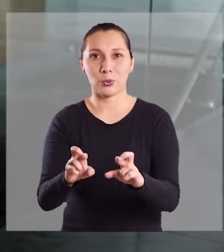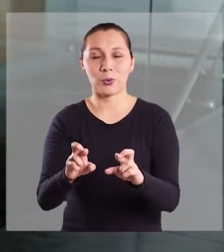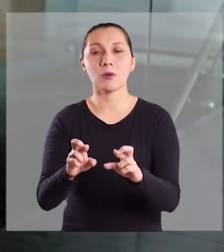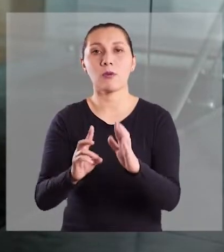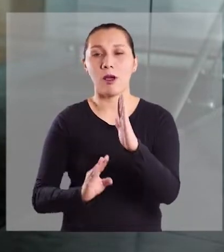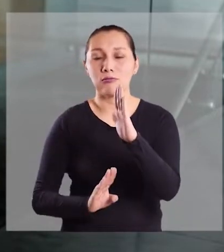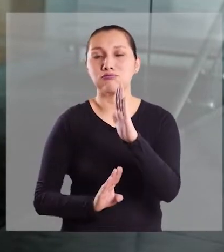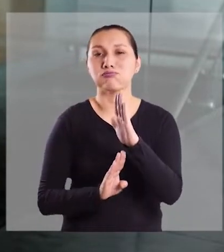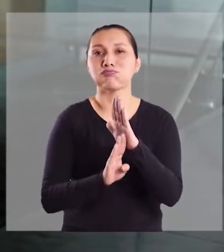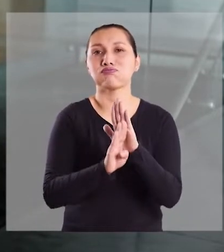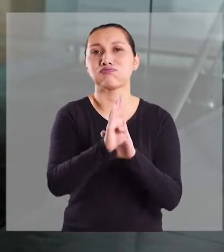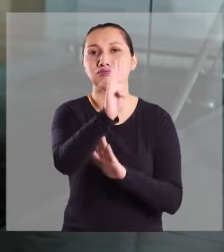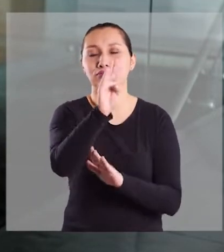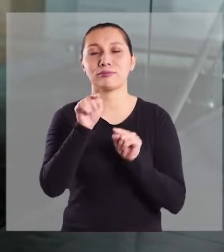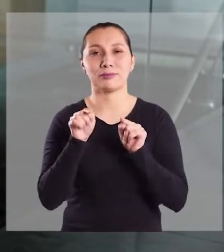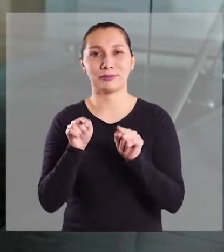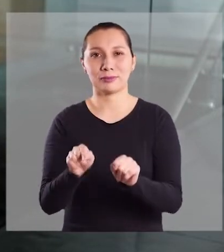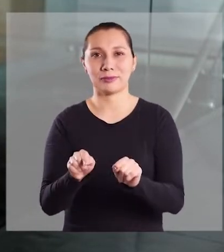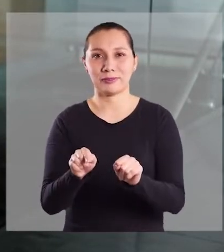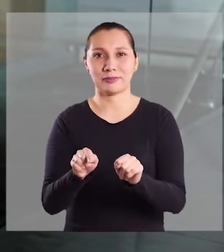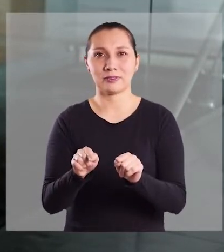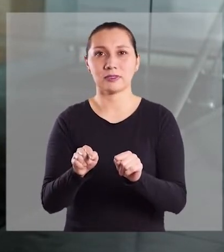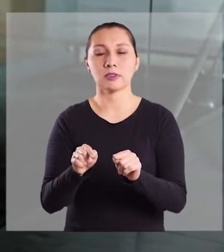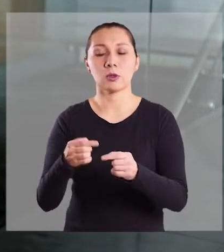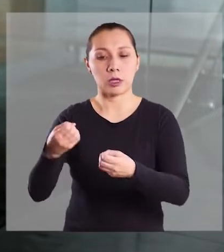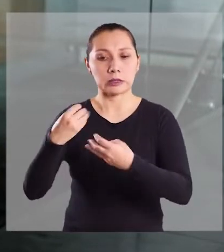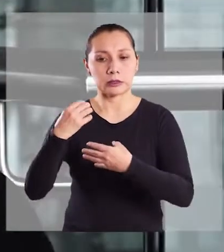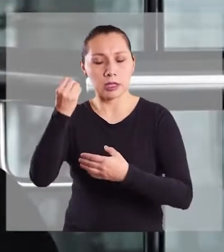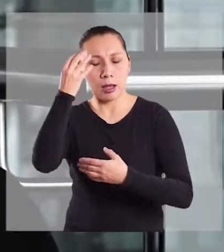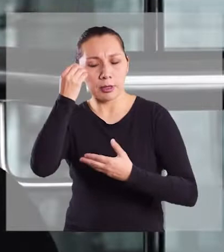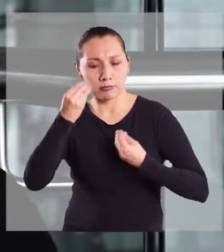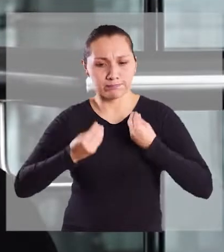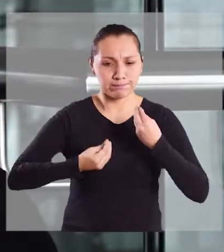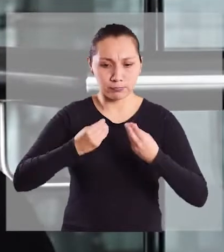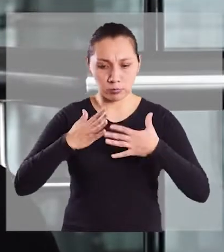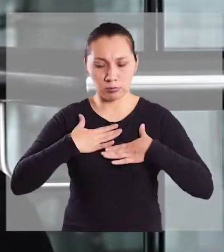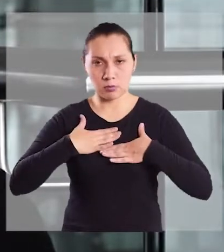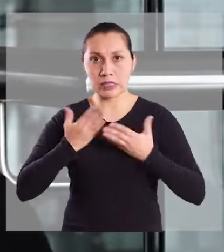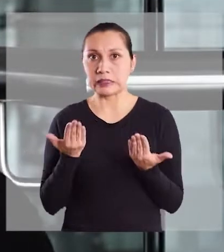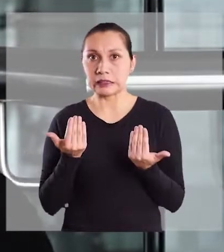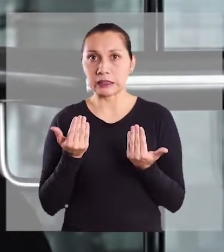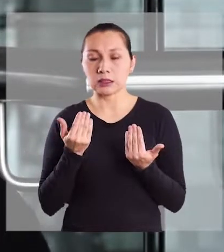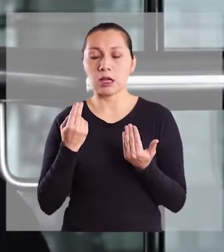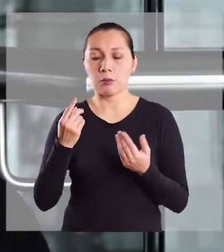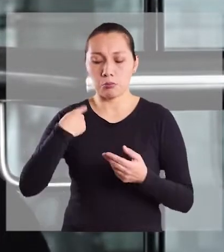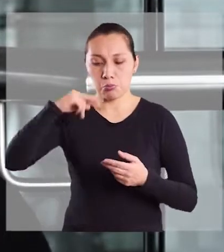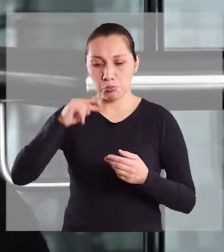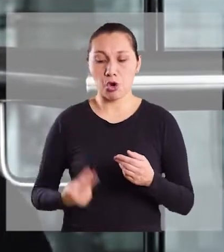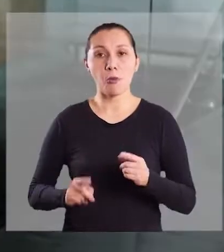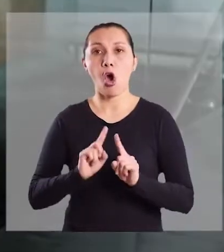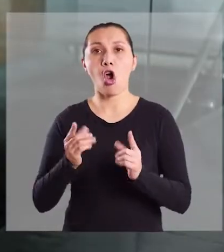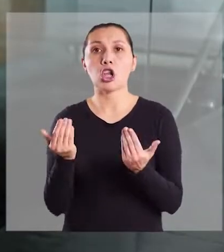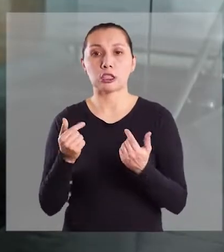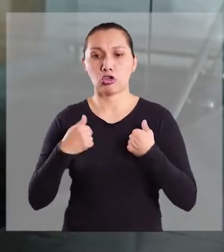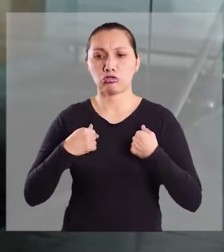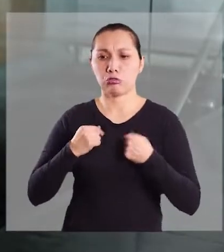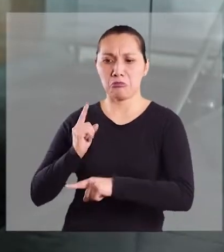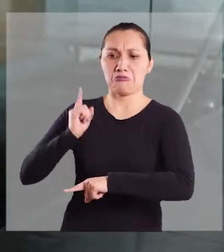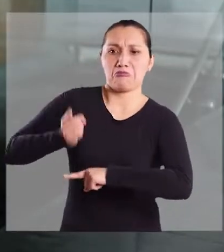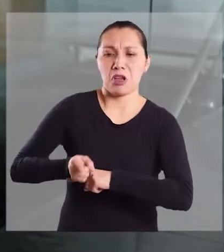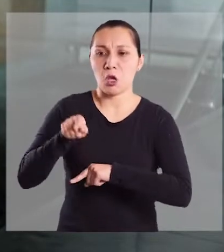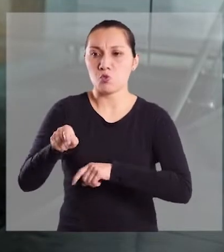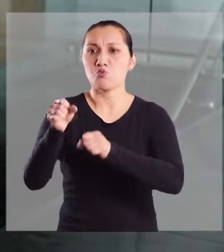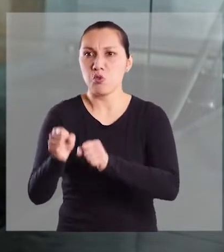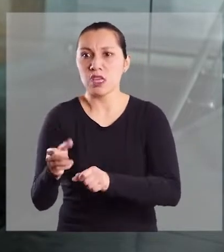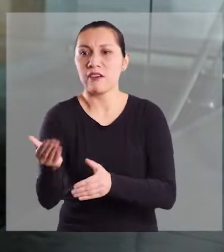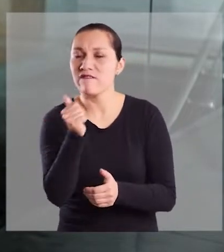oportunidades para desarrollar formación desde sus propias necesidades y no desde las necesidades que nosotros